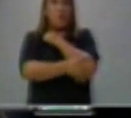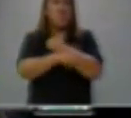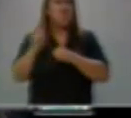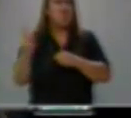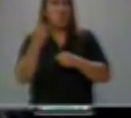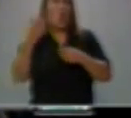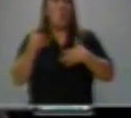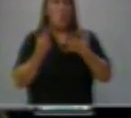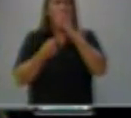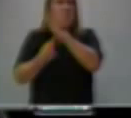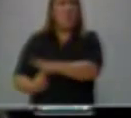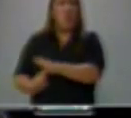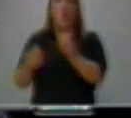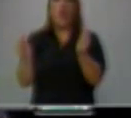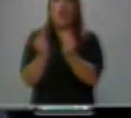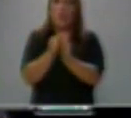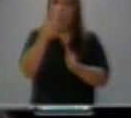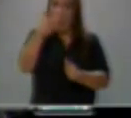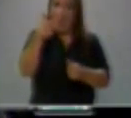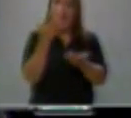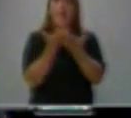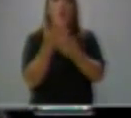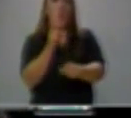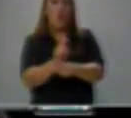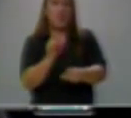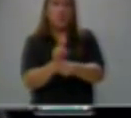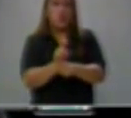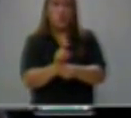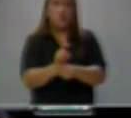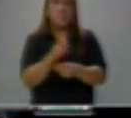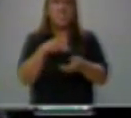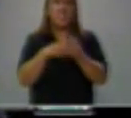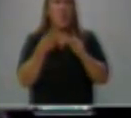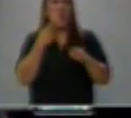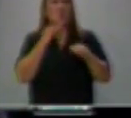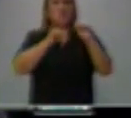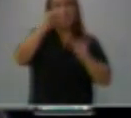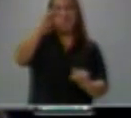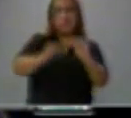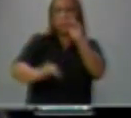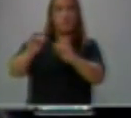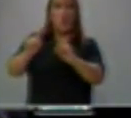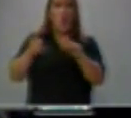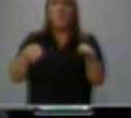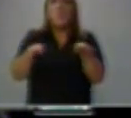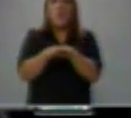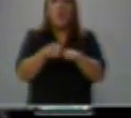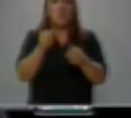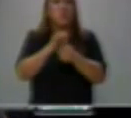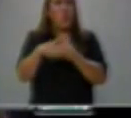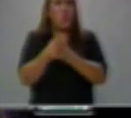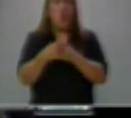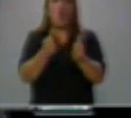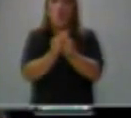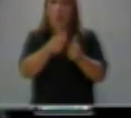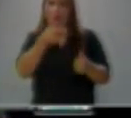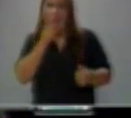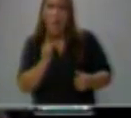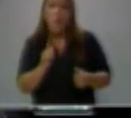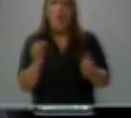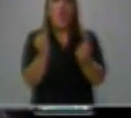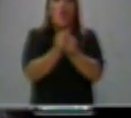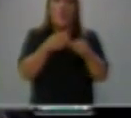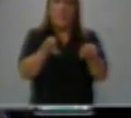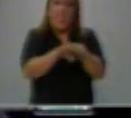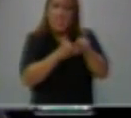achicará con educación, la desigualdad se reducirá con educación, con agua potable, con